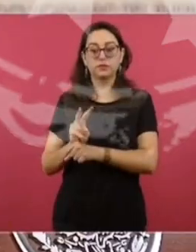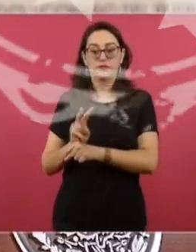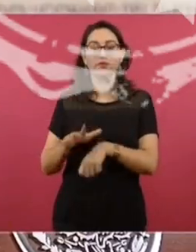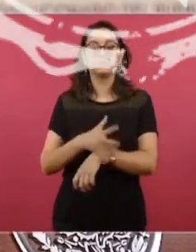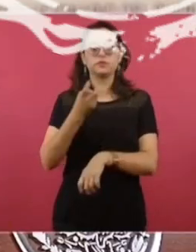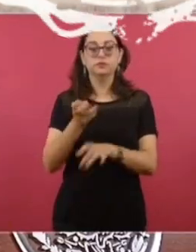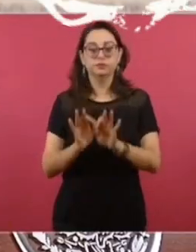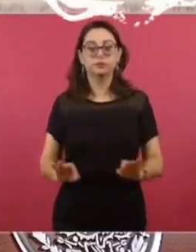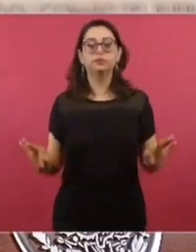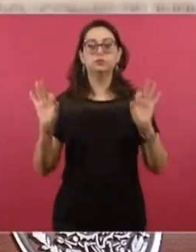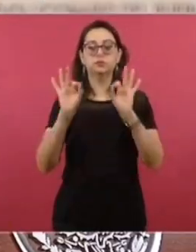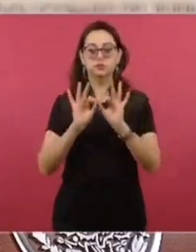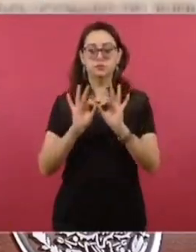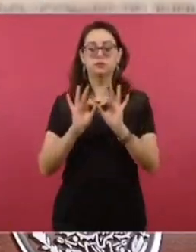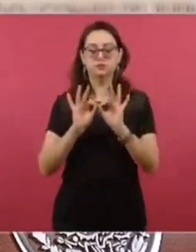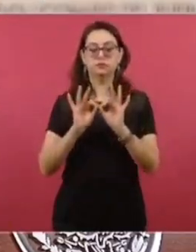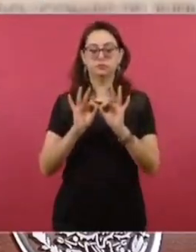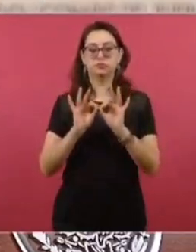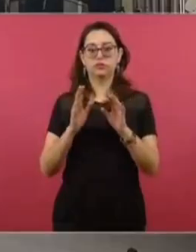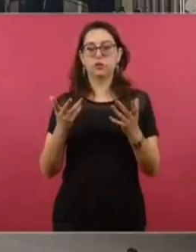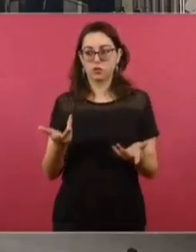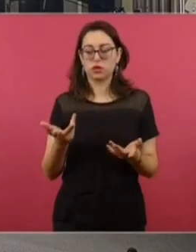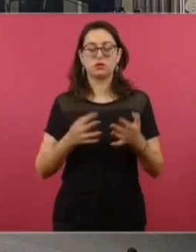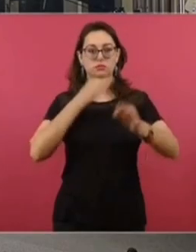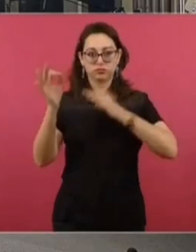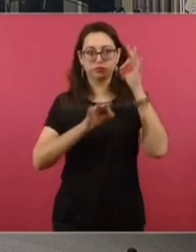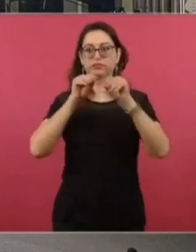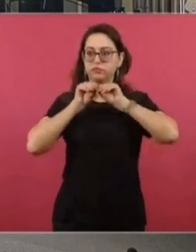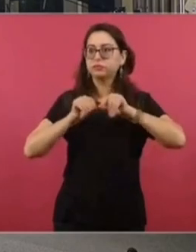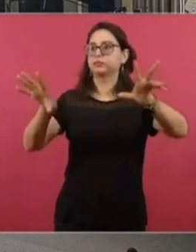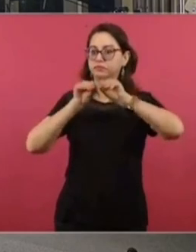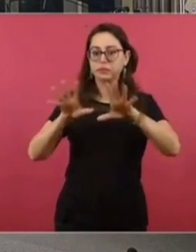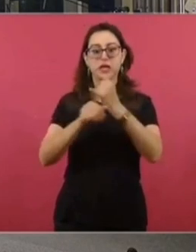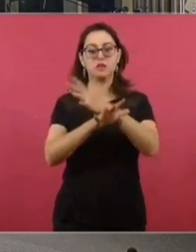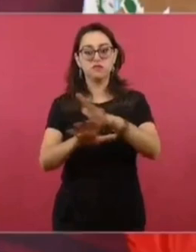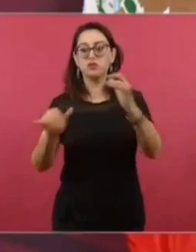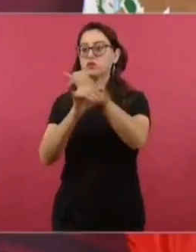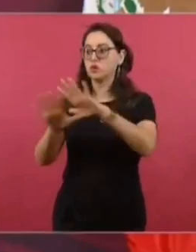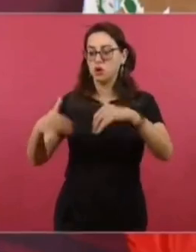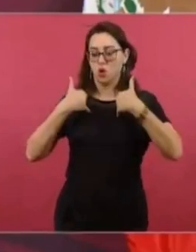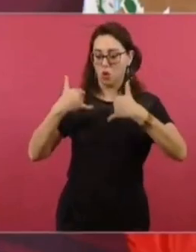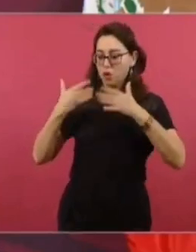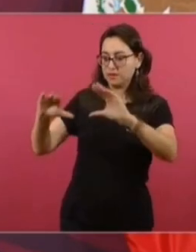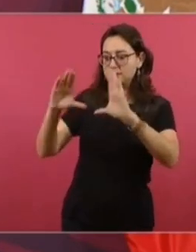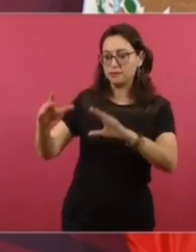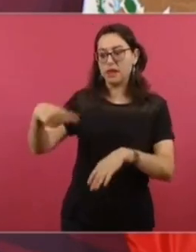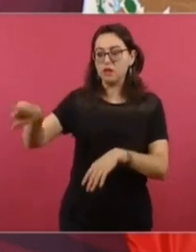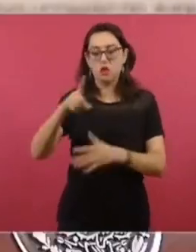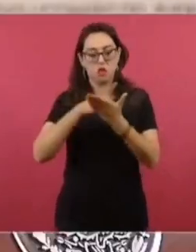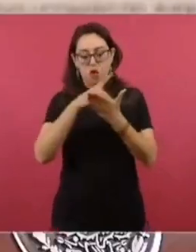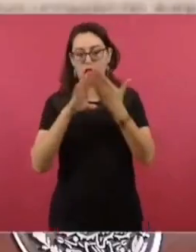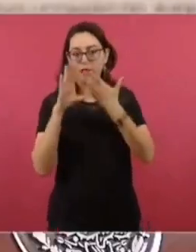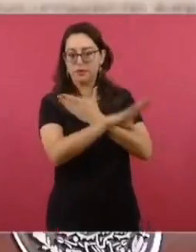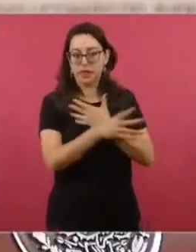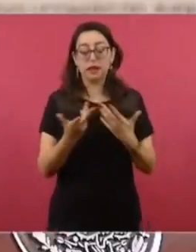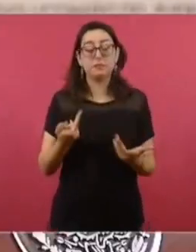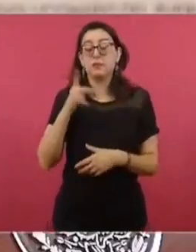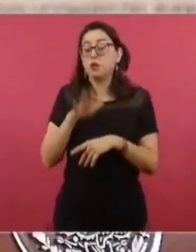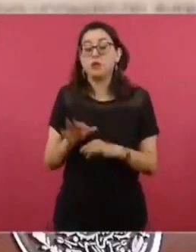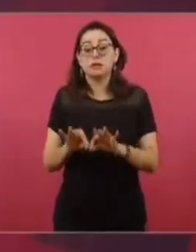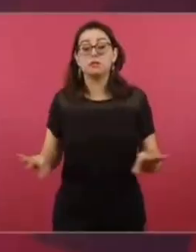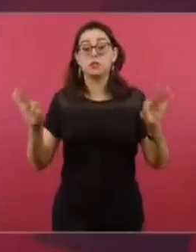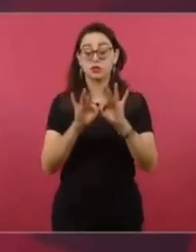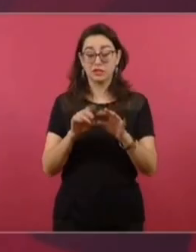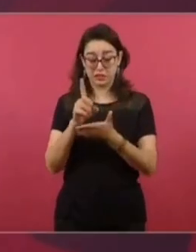Por eso también las campañas que estamos llevando a cabo de orientación, de no consumo de drogas, orientando mucho a los jóvenes y atendiendo las causas,